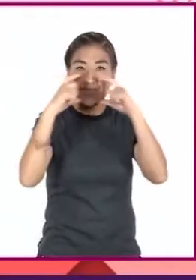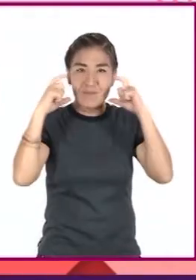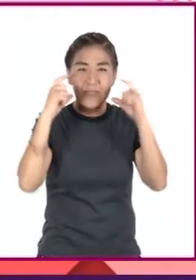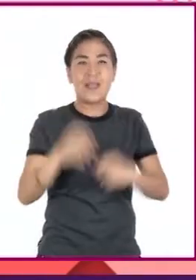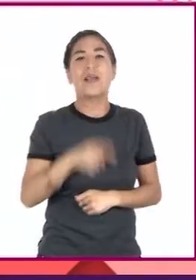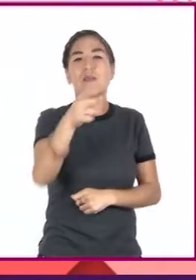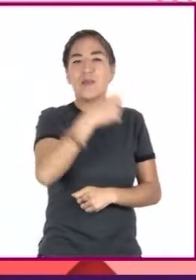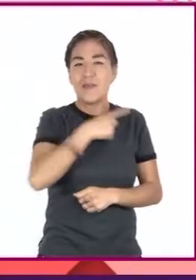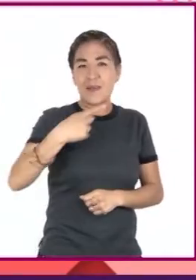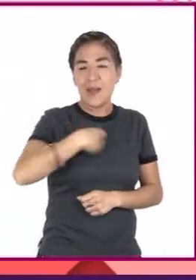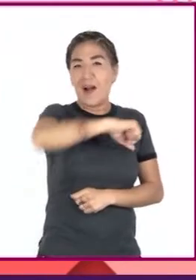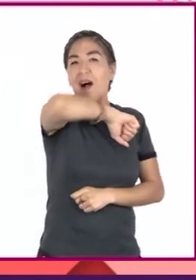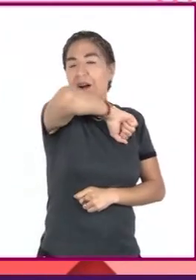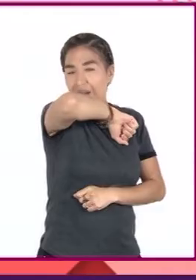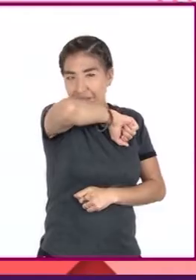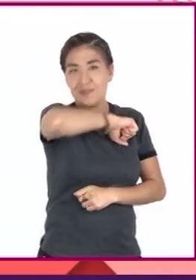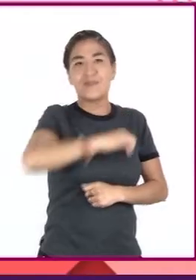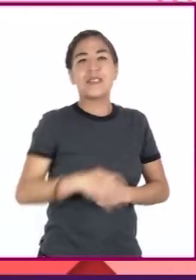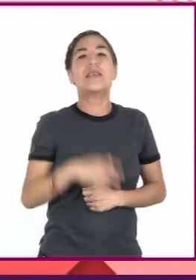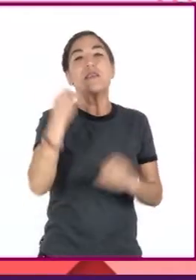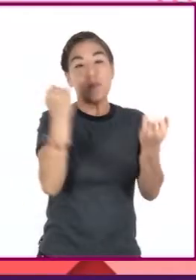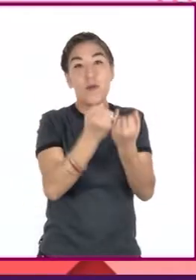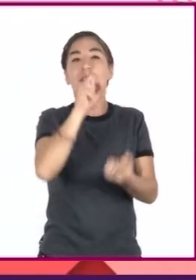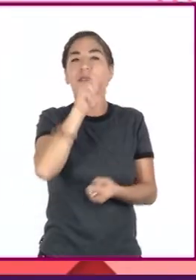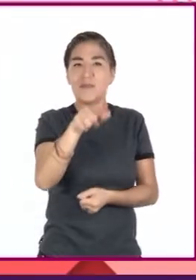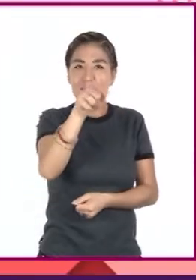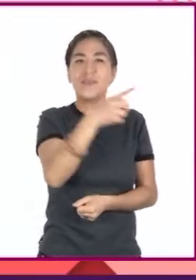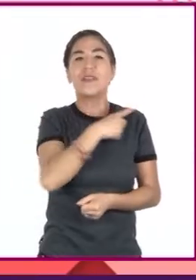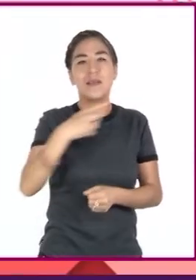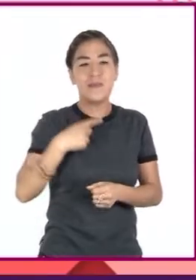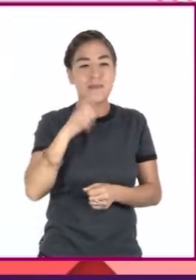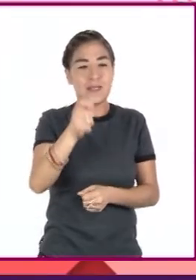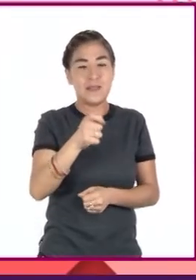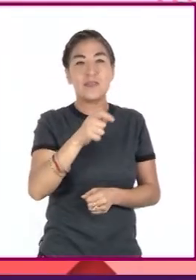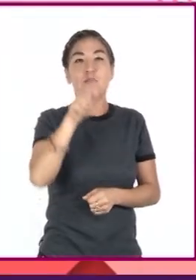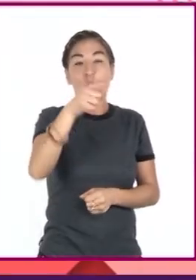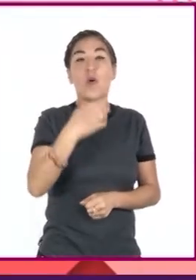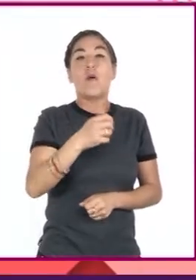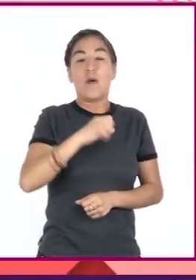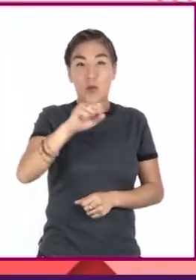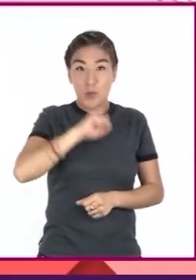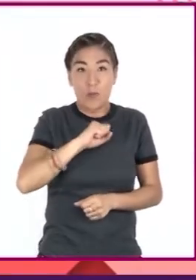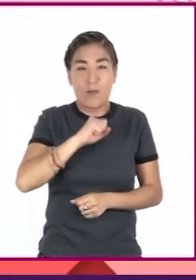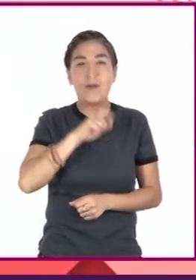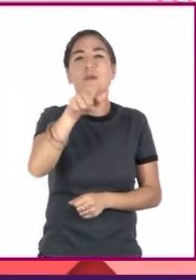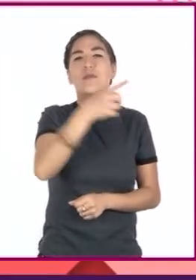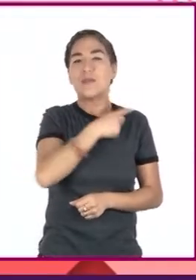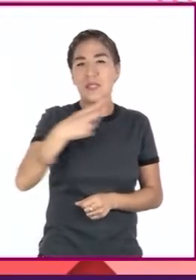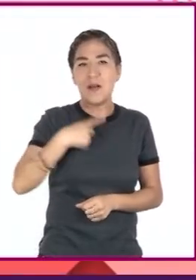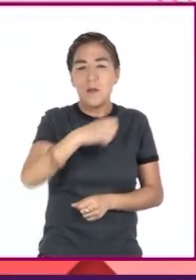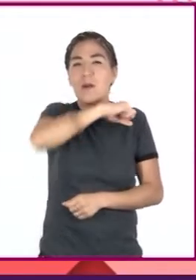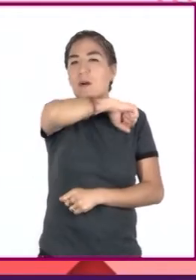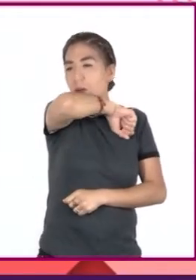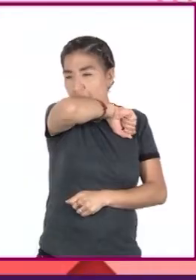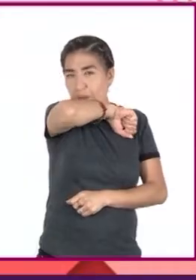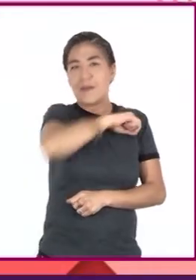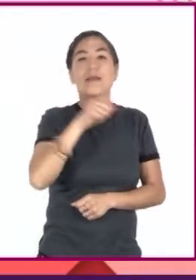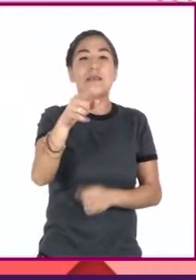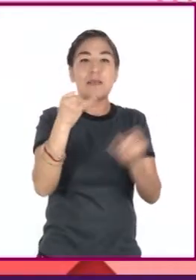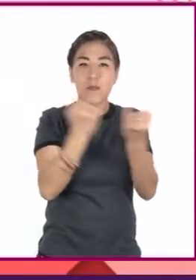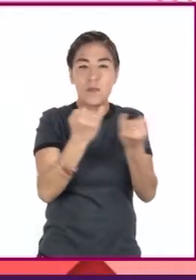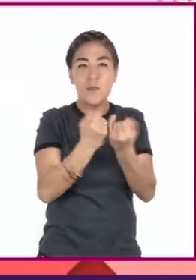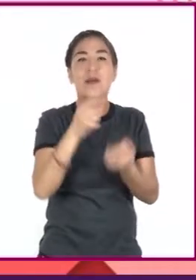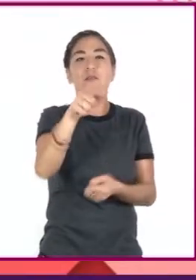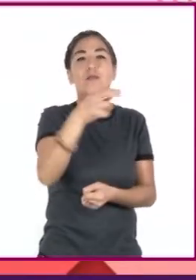practicar el estornudo de etiqueta y también cubrirse la boca al toser. Cuidar la sana distancia, así como